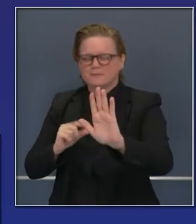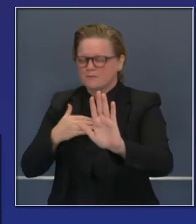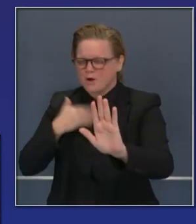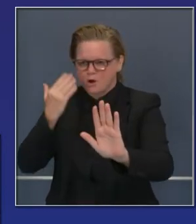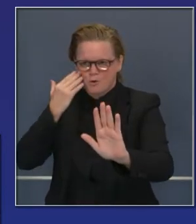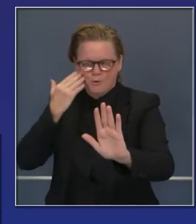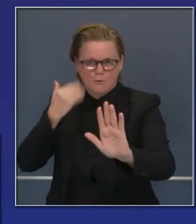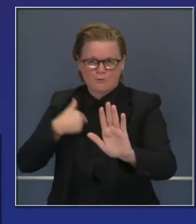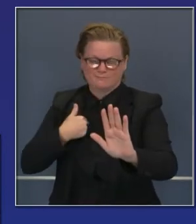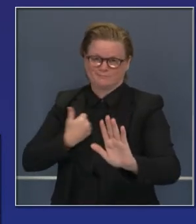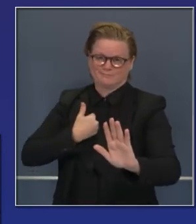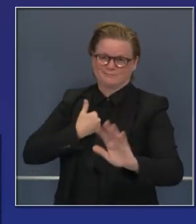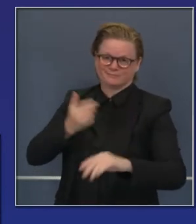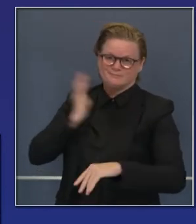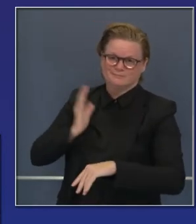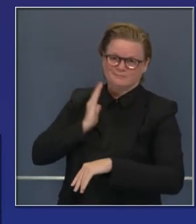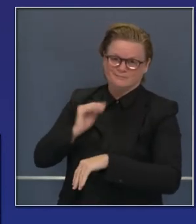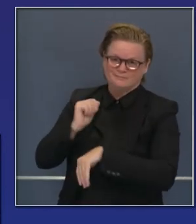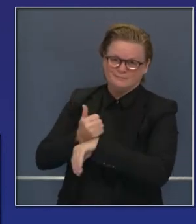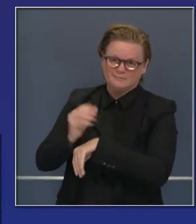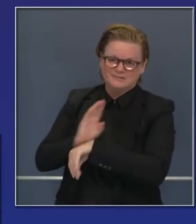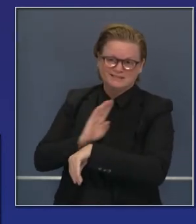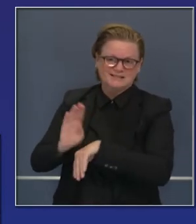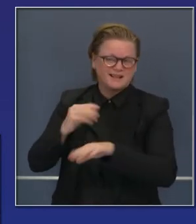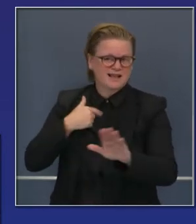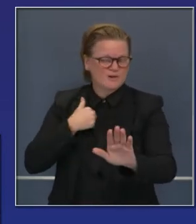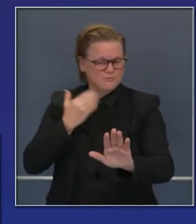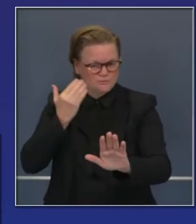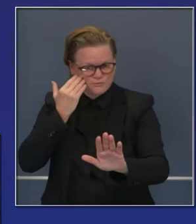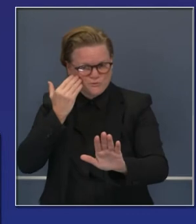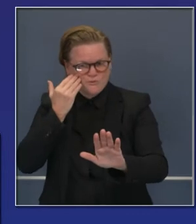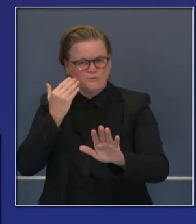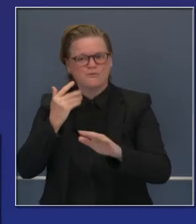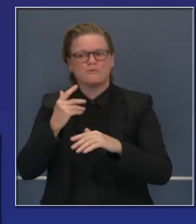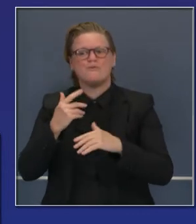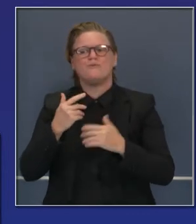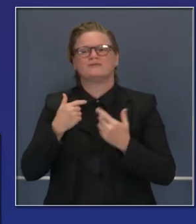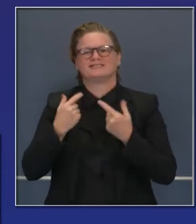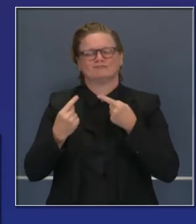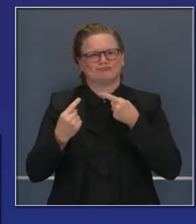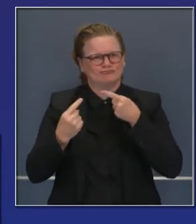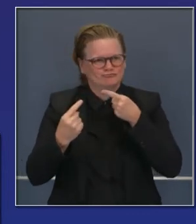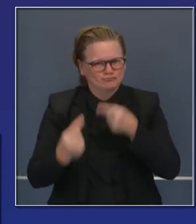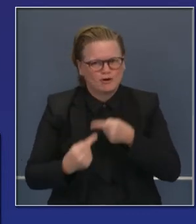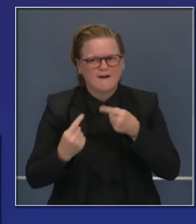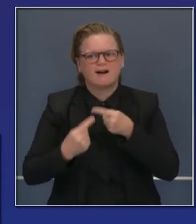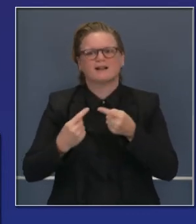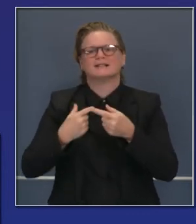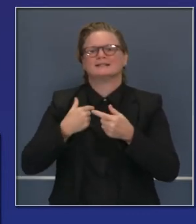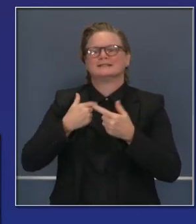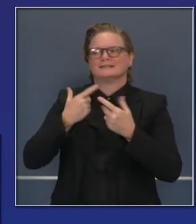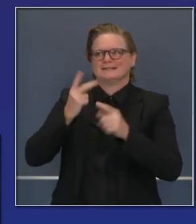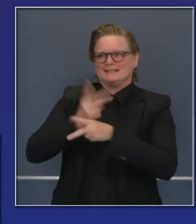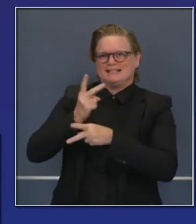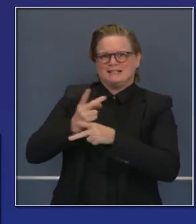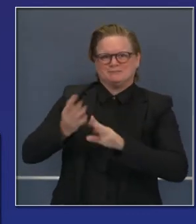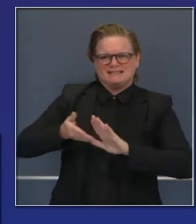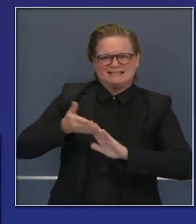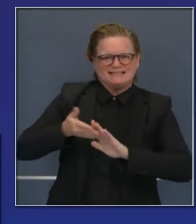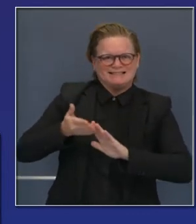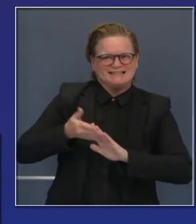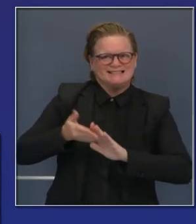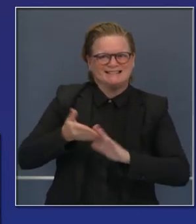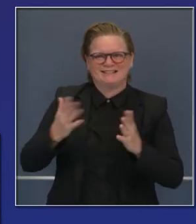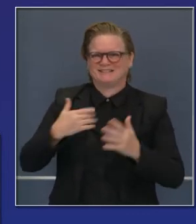negocios personales en un restaurante, saliendo del colegio, comencé mi propio negocio. Y así nació mi